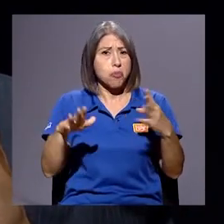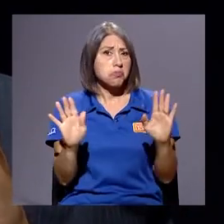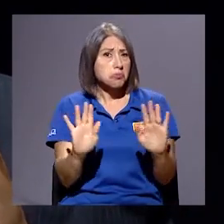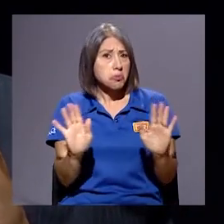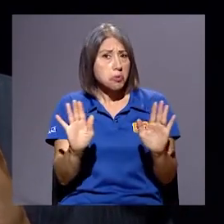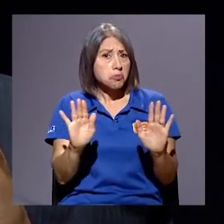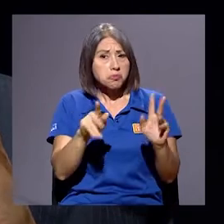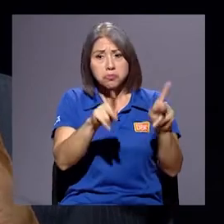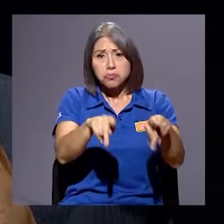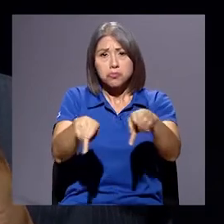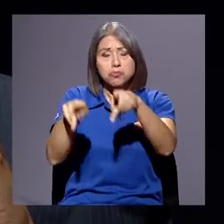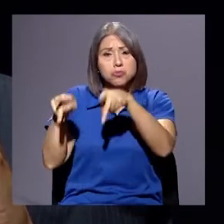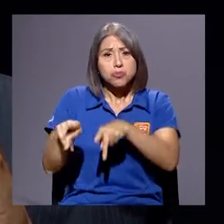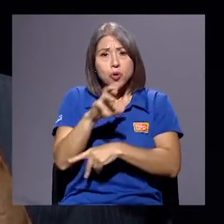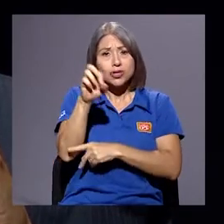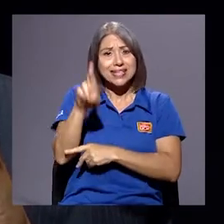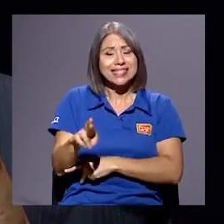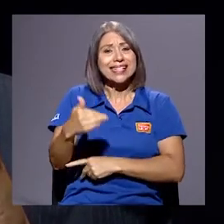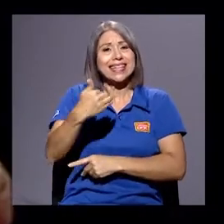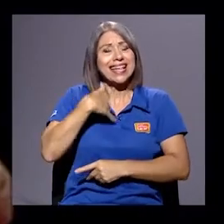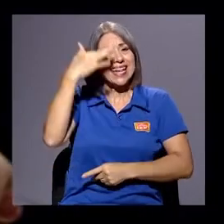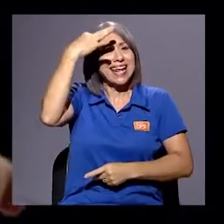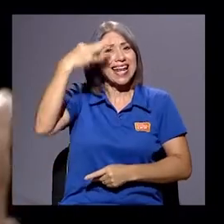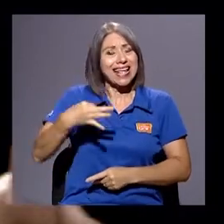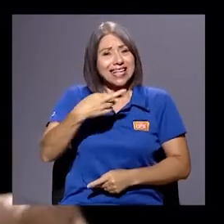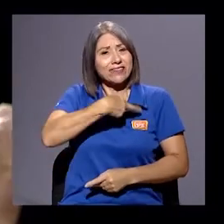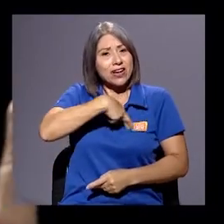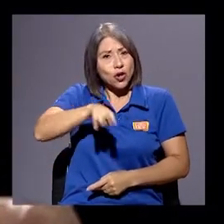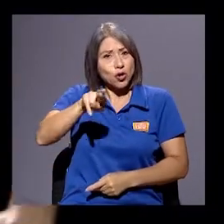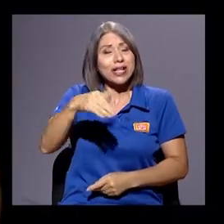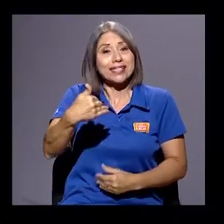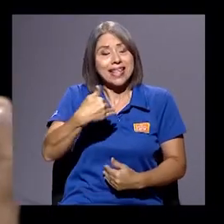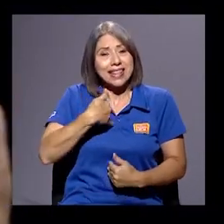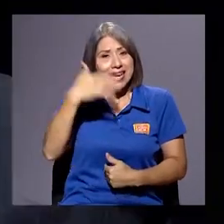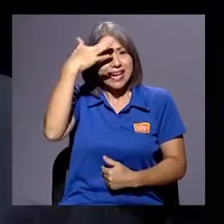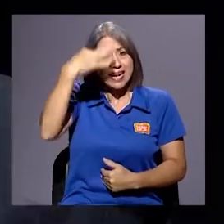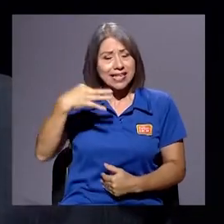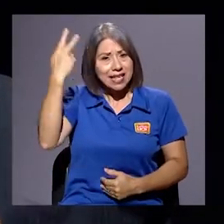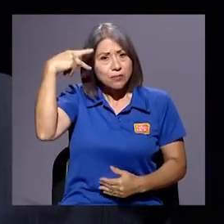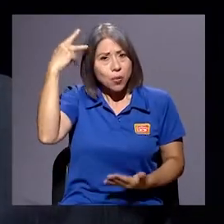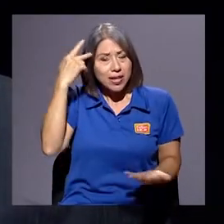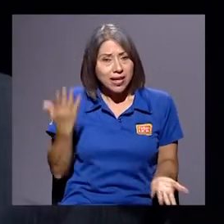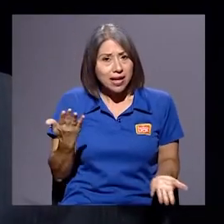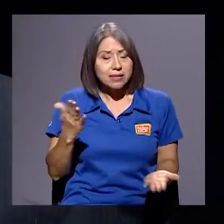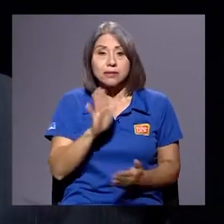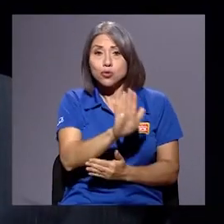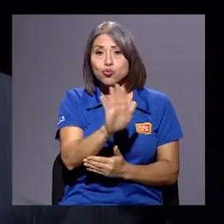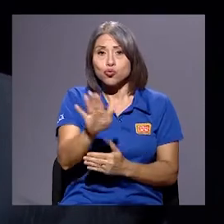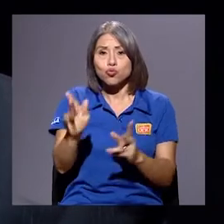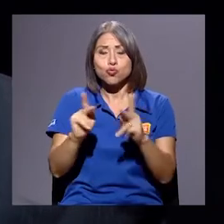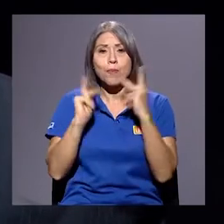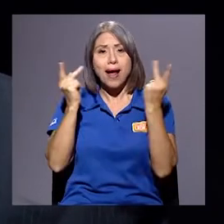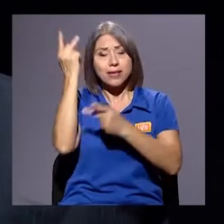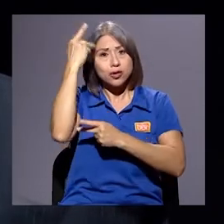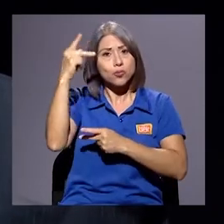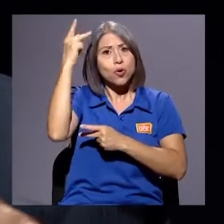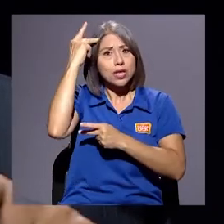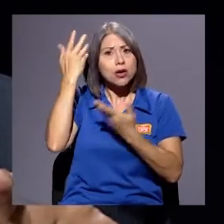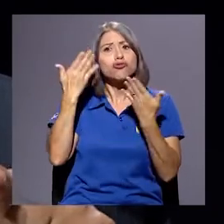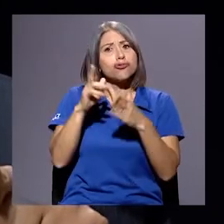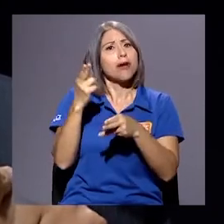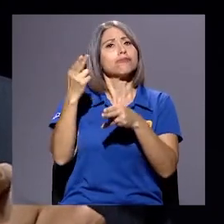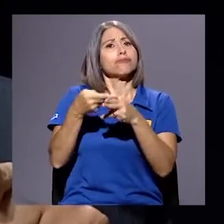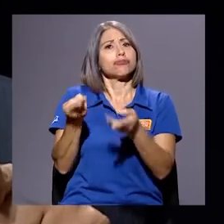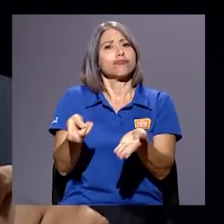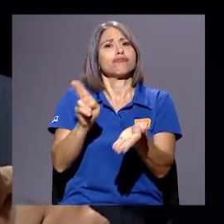religiosas, que tienen creencias políticas. Qué controversial. Y cuyos partidos políticos están inscritos cumpliendo toda la legalidad